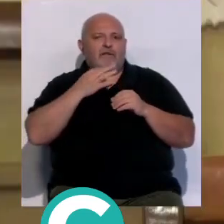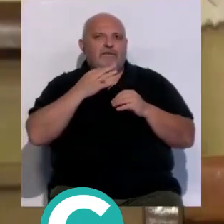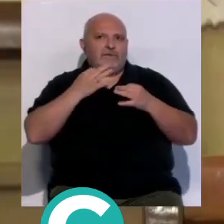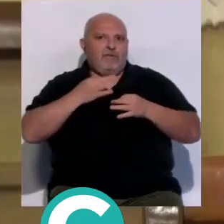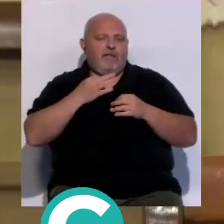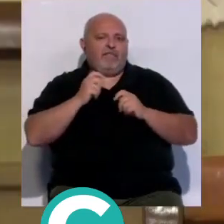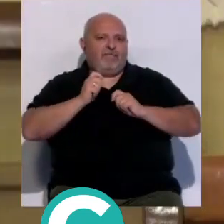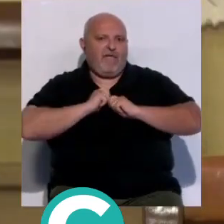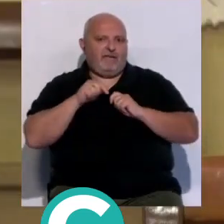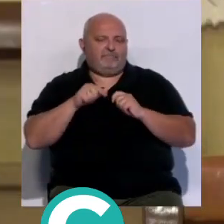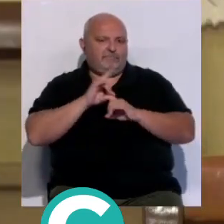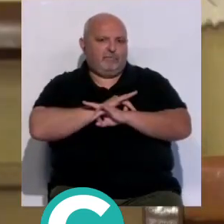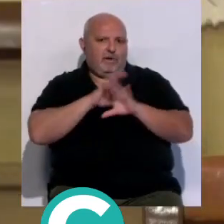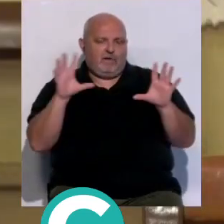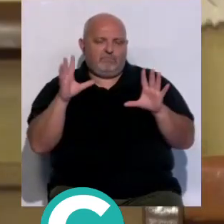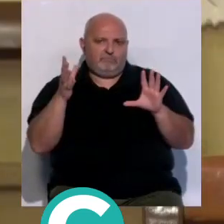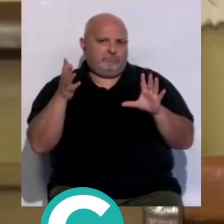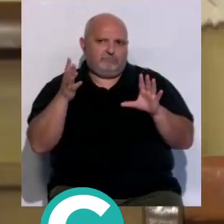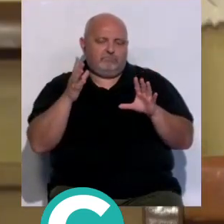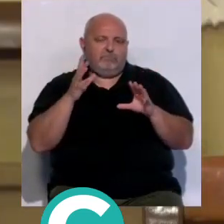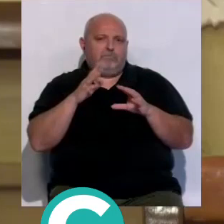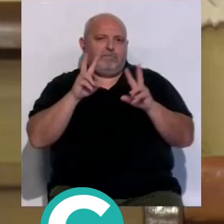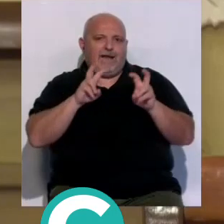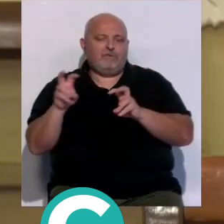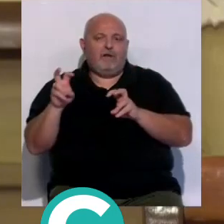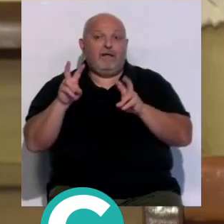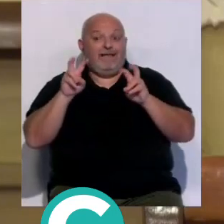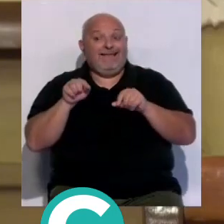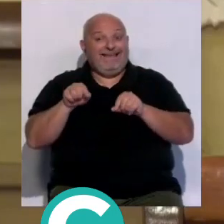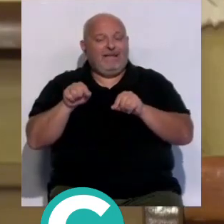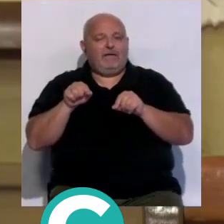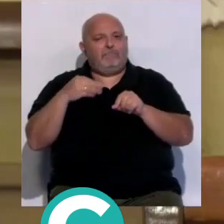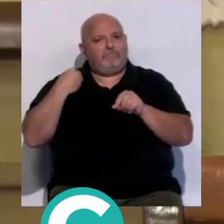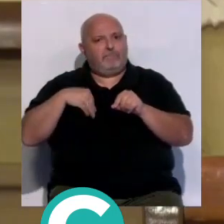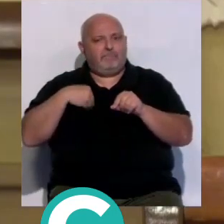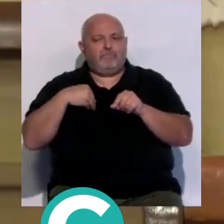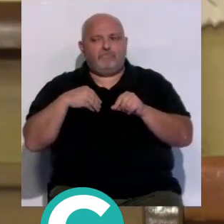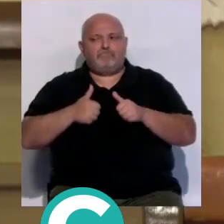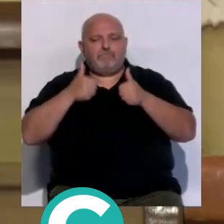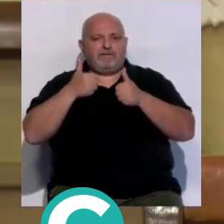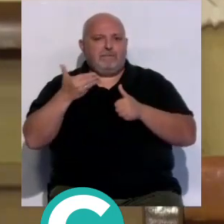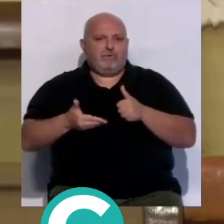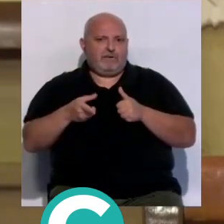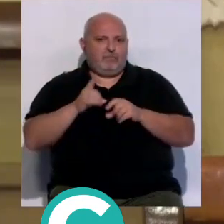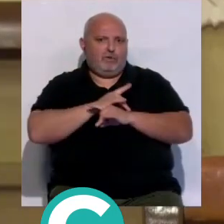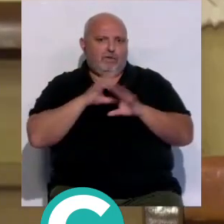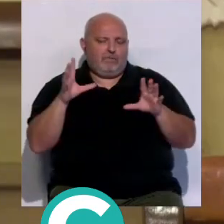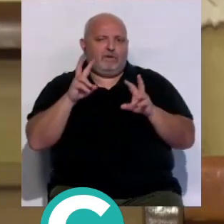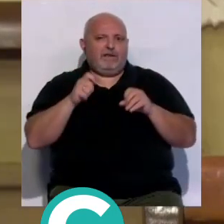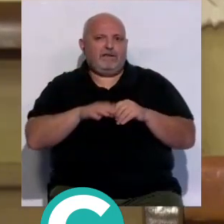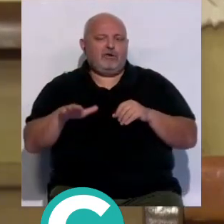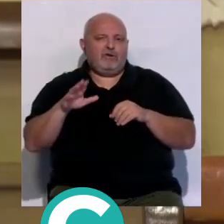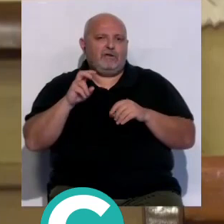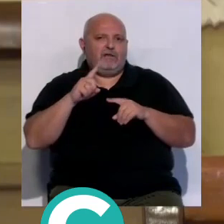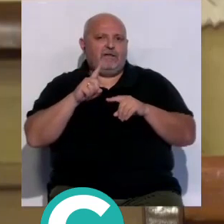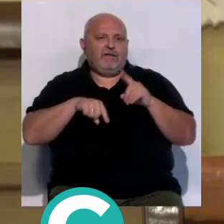tiene que extremarse evidentemente es necesaria siempre en todos los casos pero en esta era pues mucho más importante evidentemente porque hablamos de niños